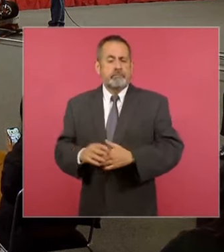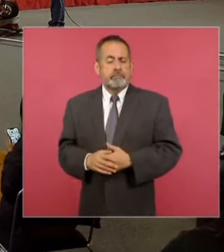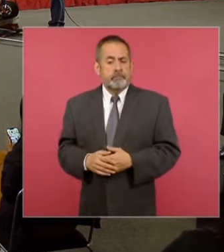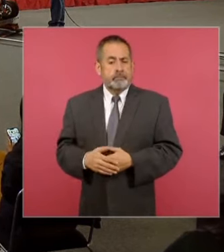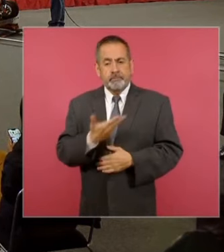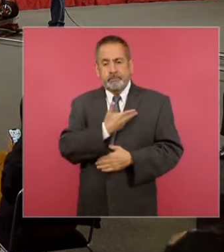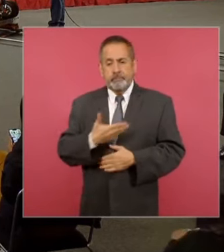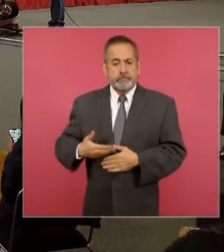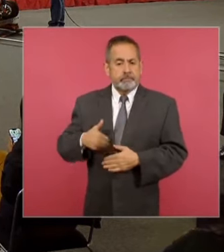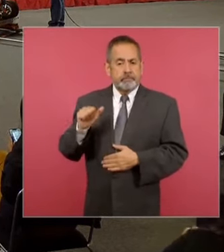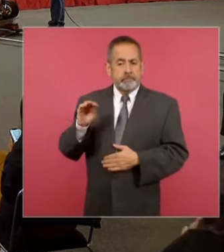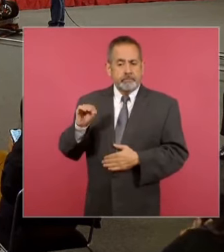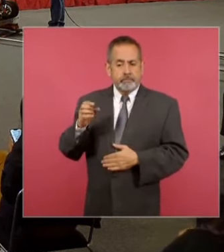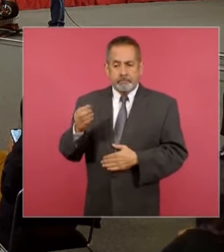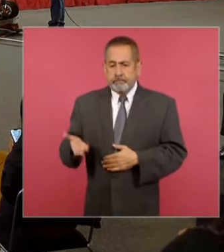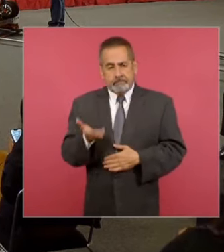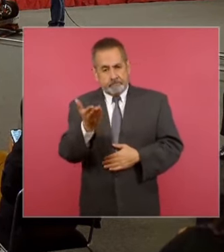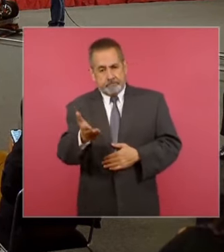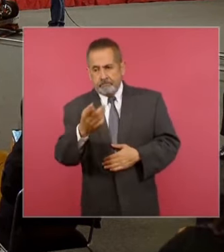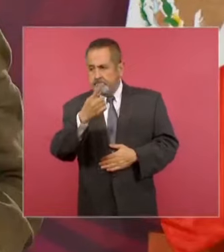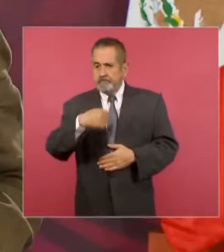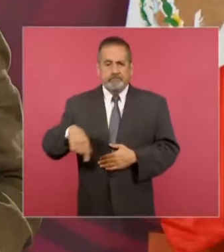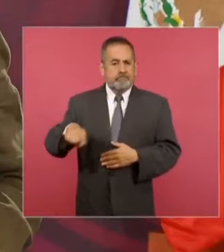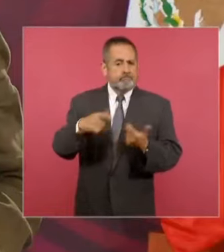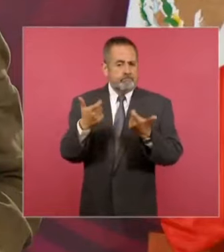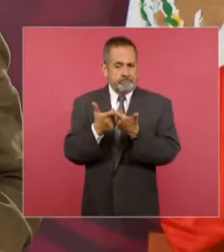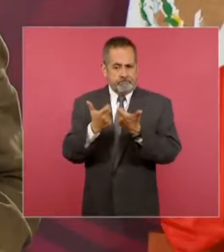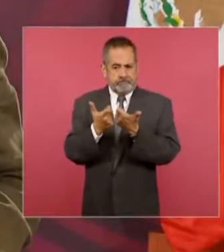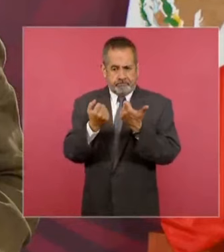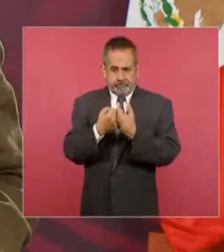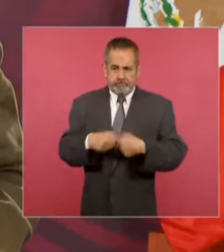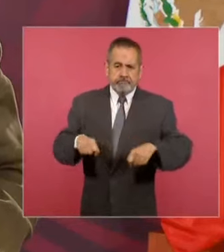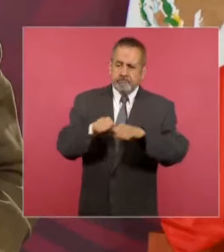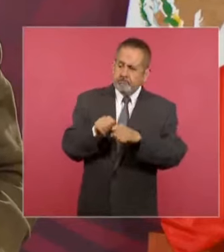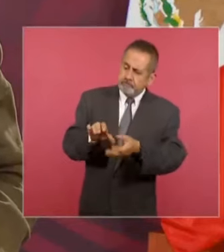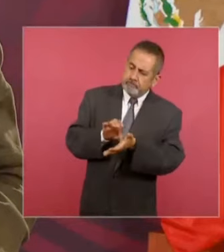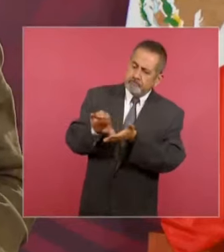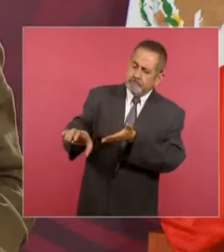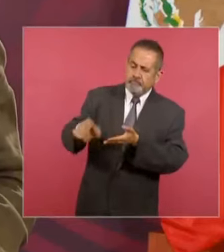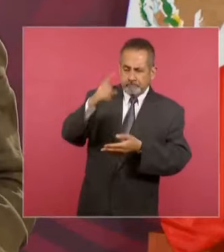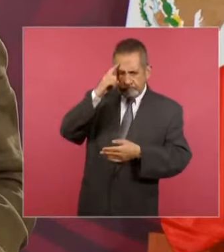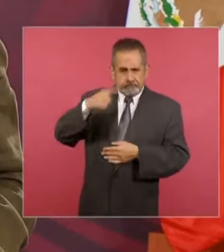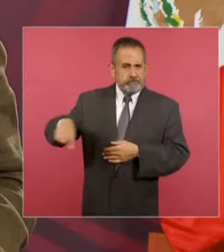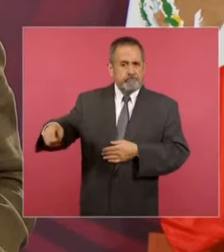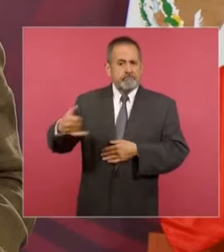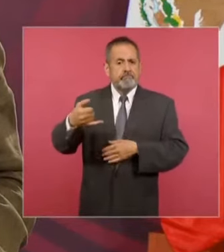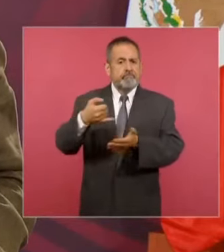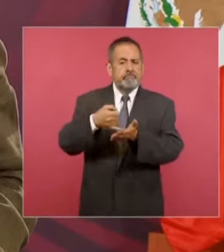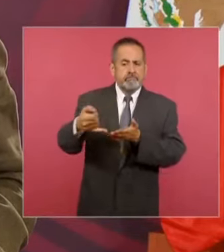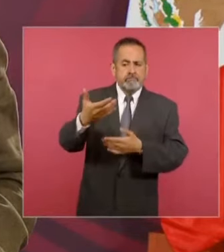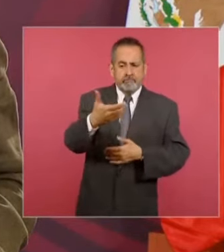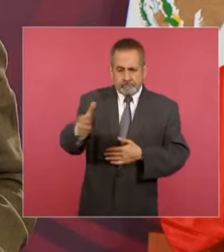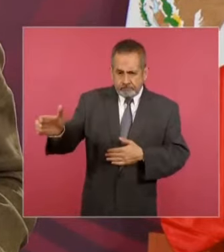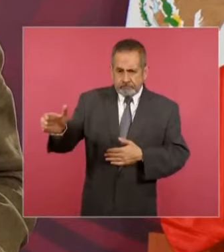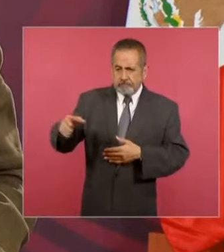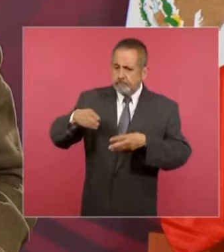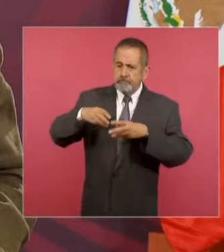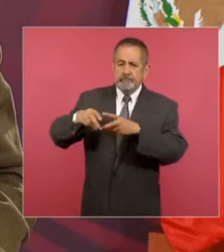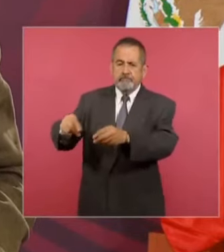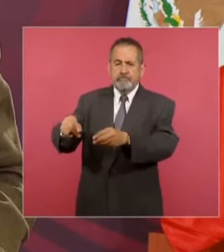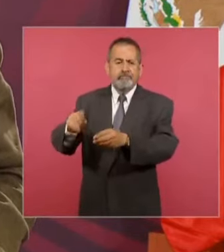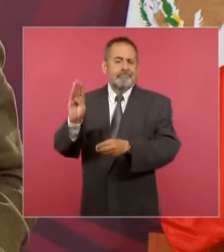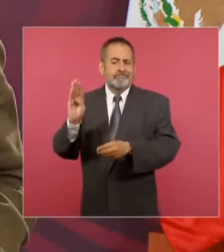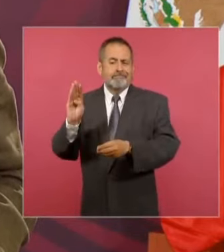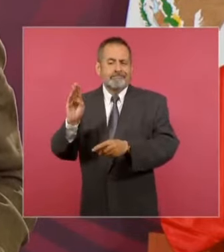inversiones para poder fortalecer el campo y que se pueda sustituir la siembra de